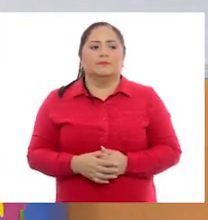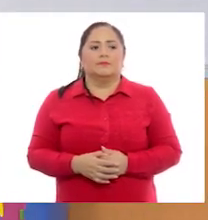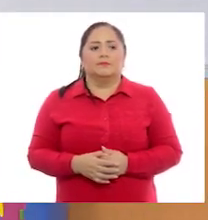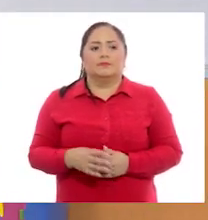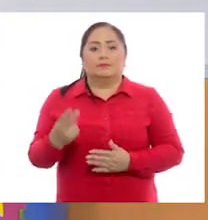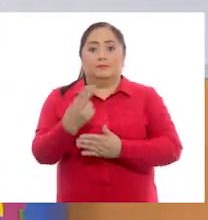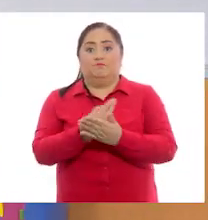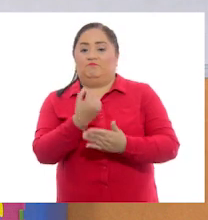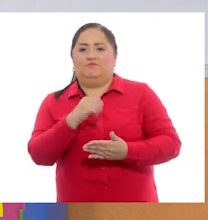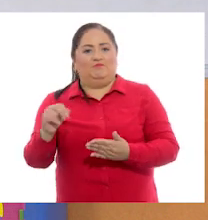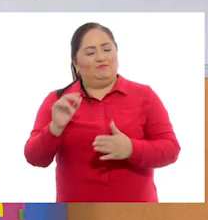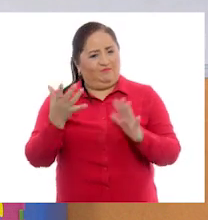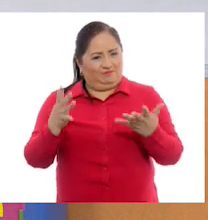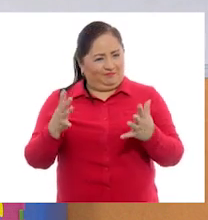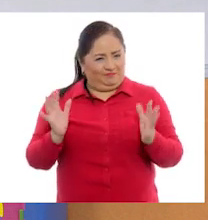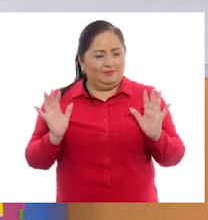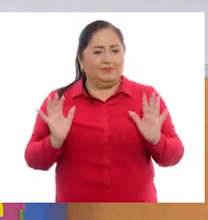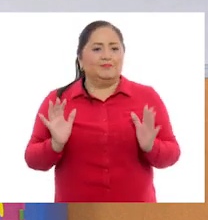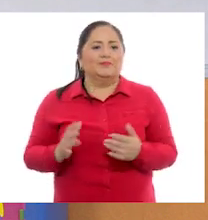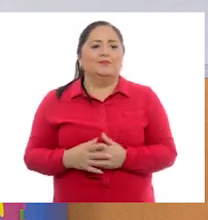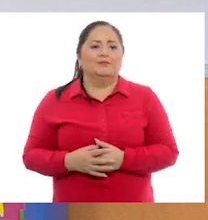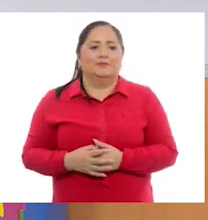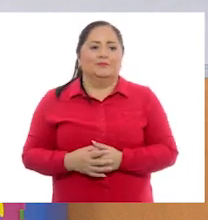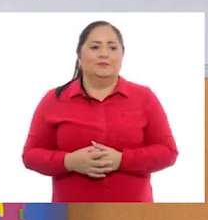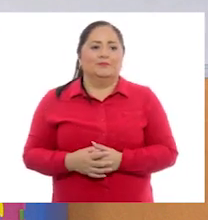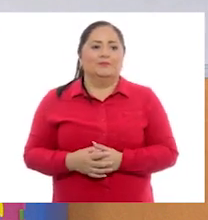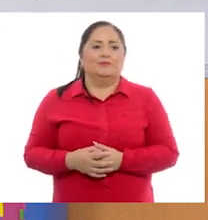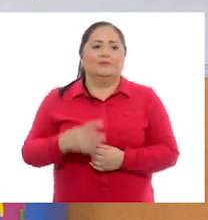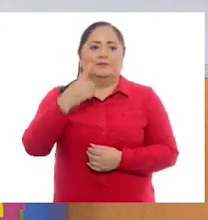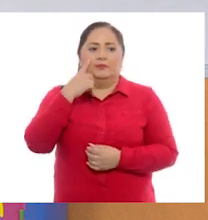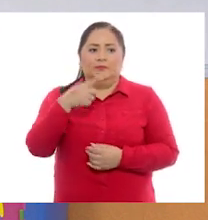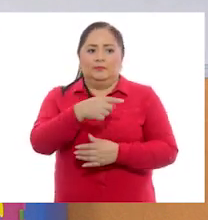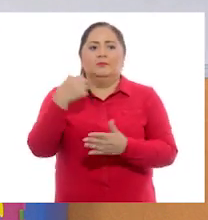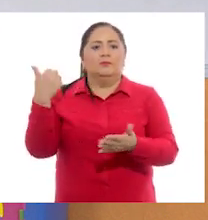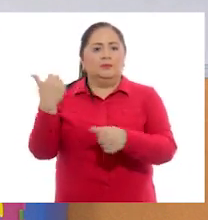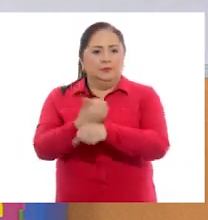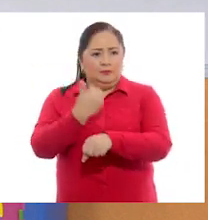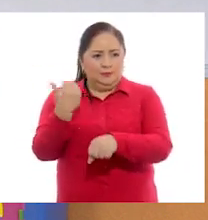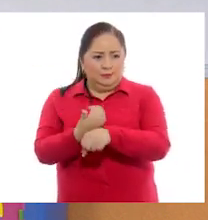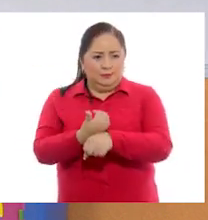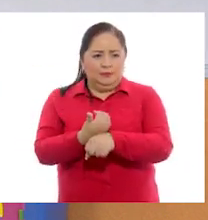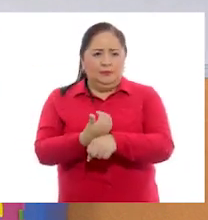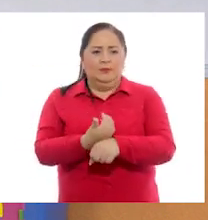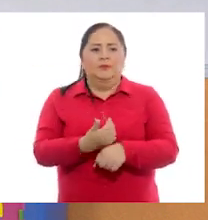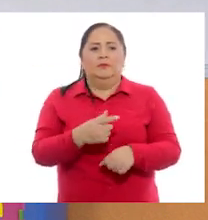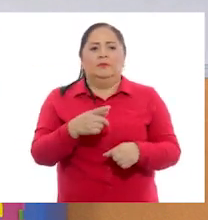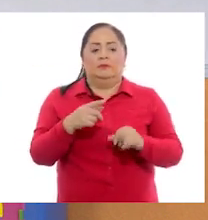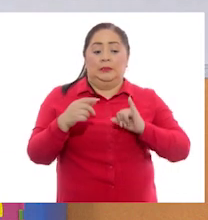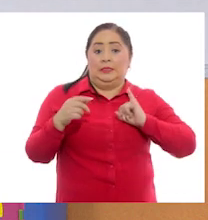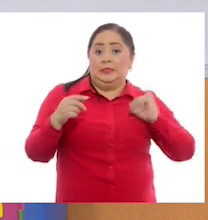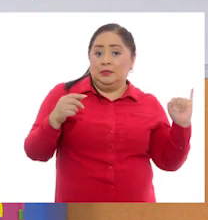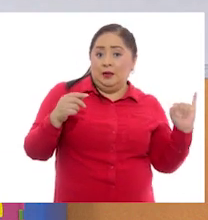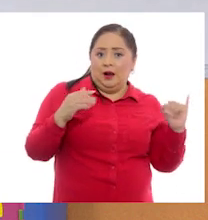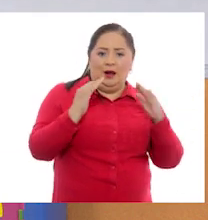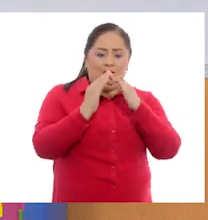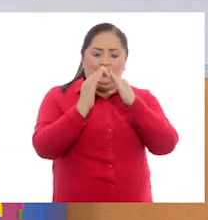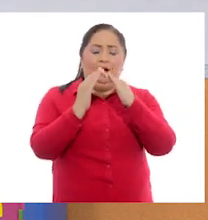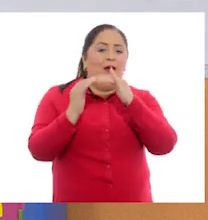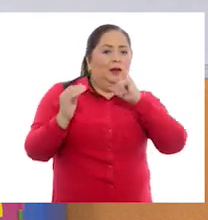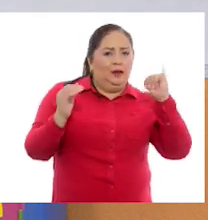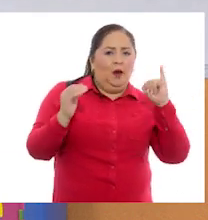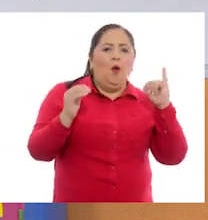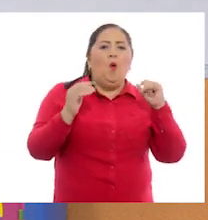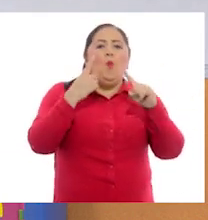dibujo no se me da. Entonces, aquí está el zapato. Muy bien. Del lado izquierdo de la casa